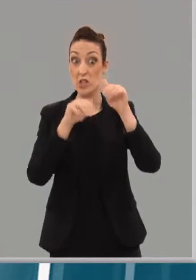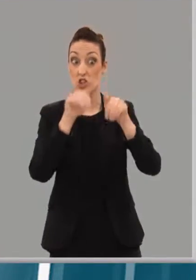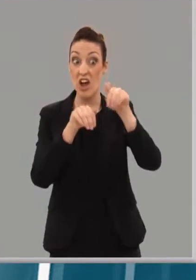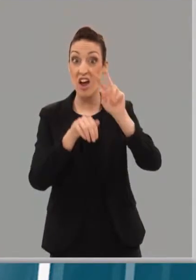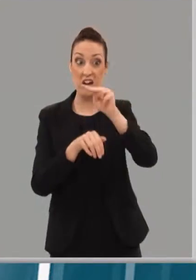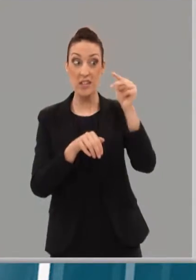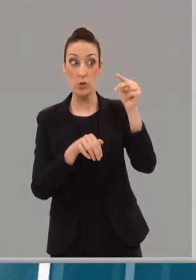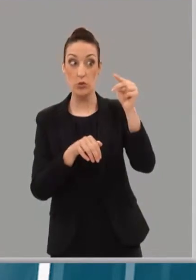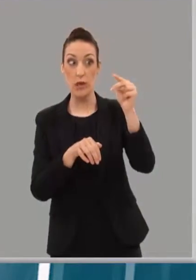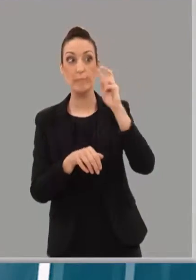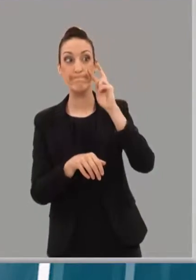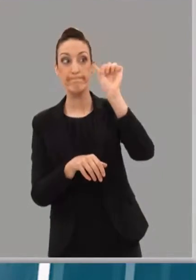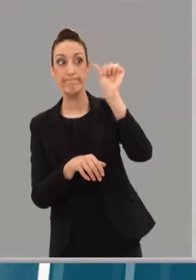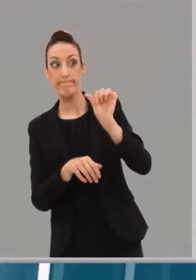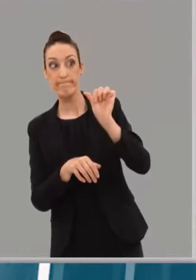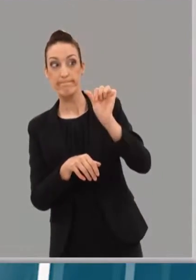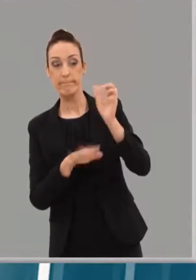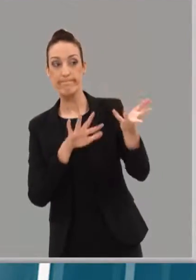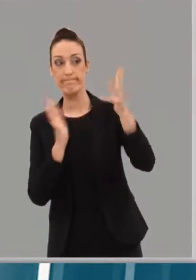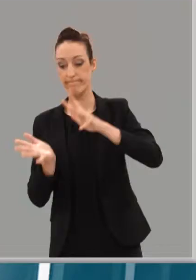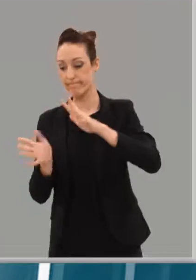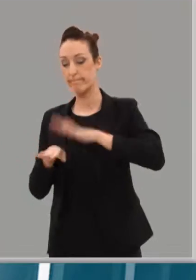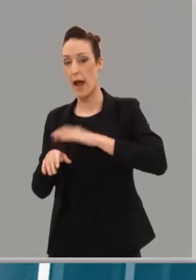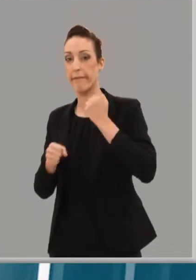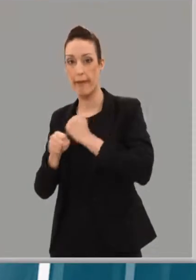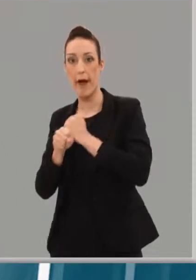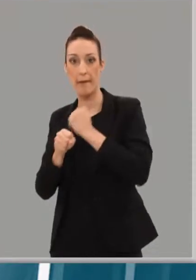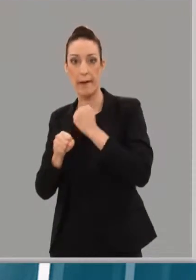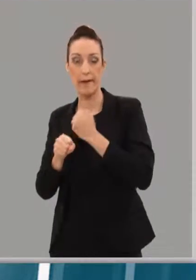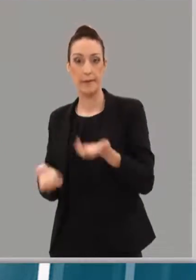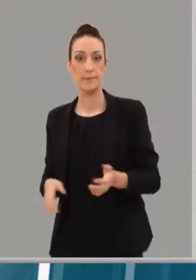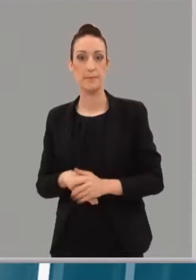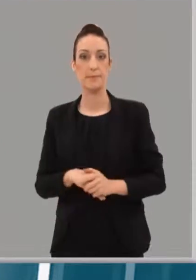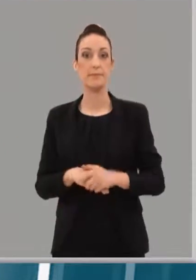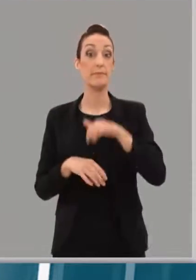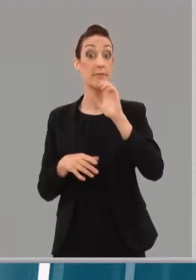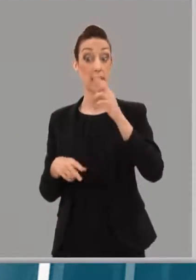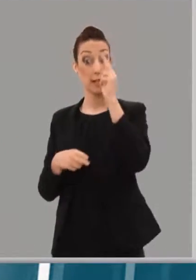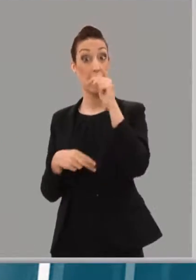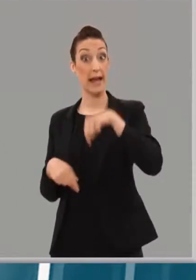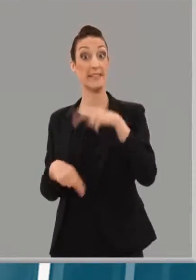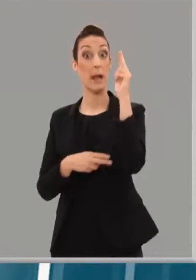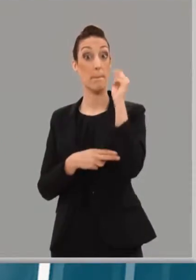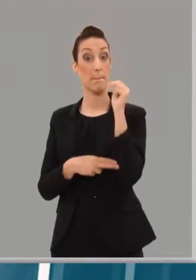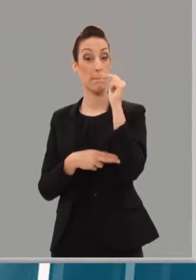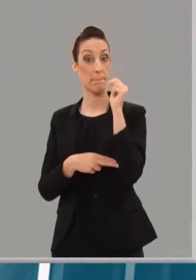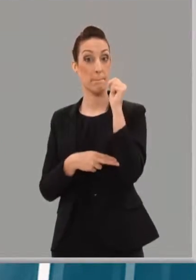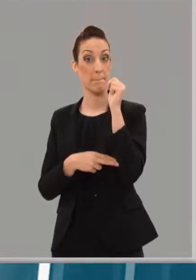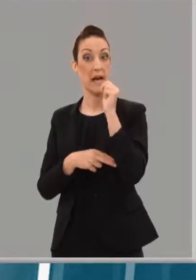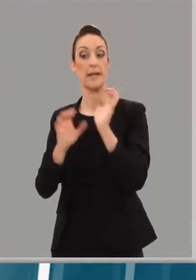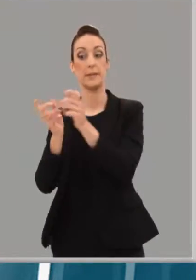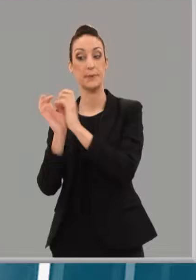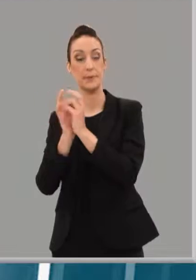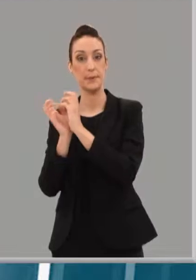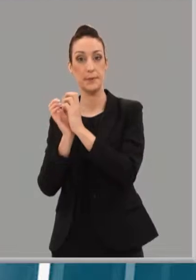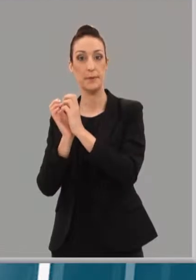para seguir trabajando. El análisis en profundidad será este viernes en el Comité Ejecutivo, pero insiste en que su partido tiene